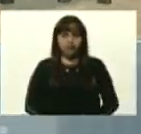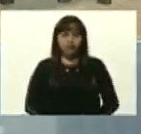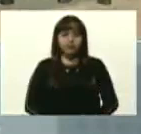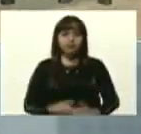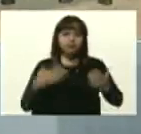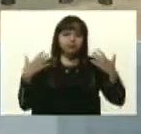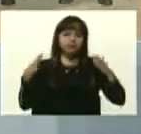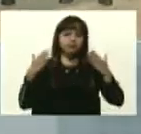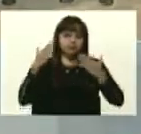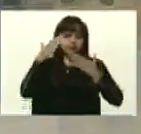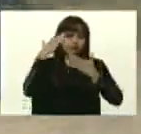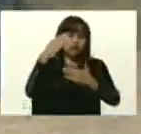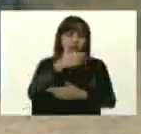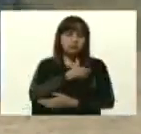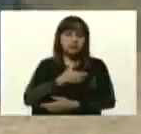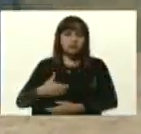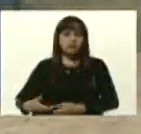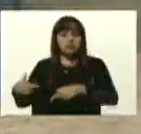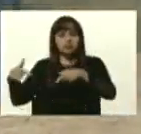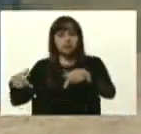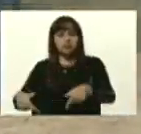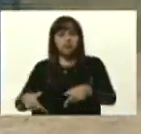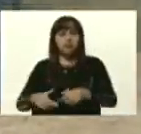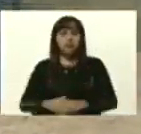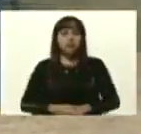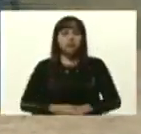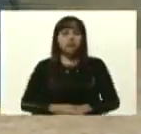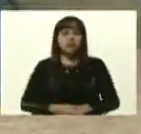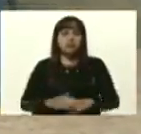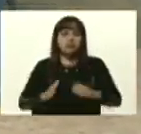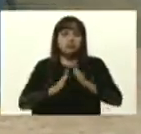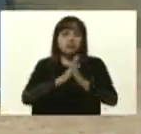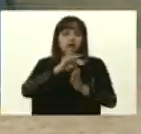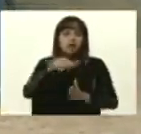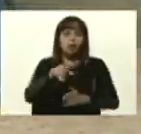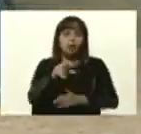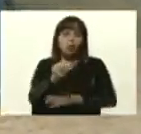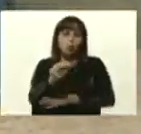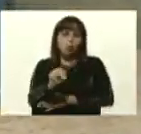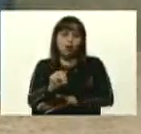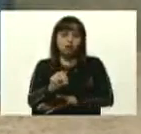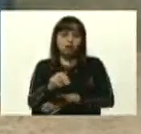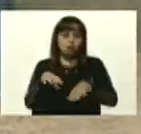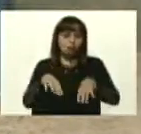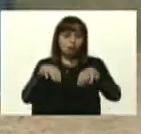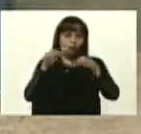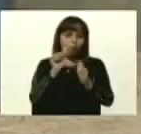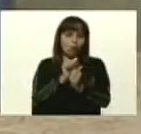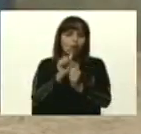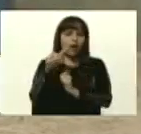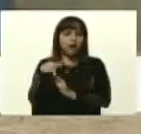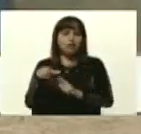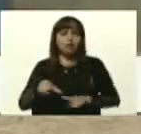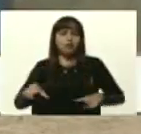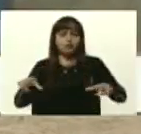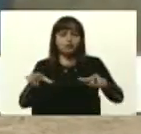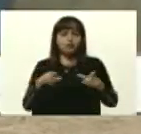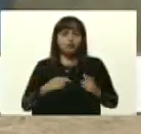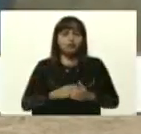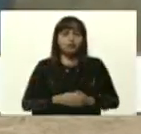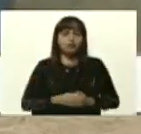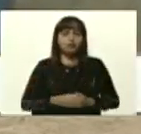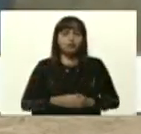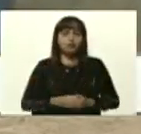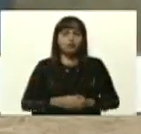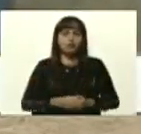Mis saludos, presidente, desde aquí de Los Morros de San Juan, como usted acaba de decir, acá en el sector El Castrero. Estamos